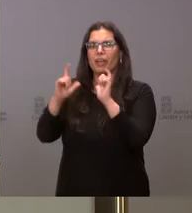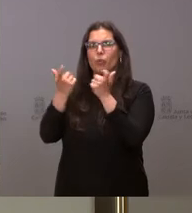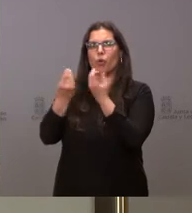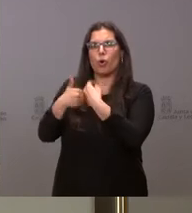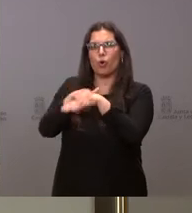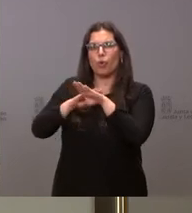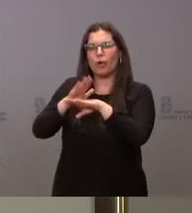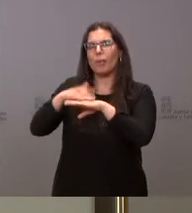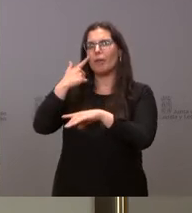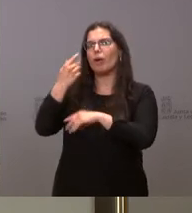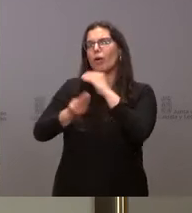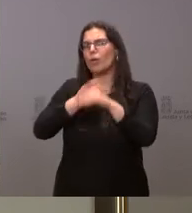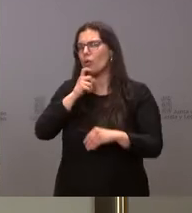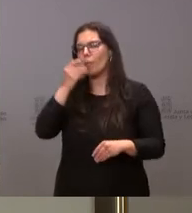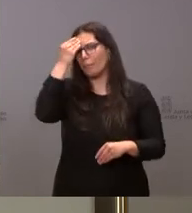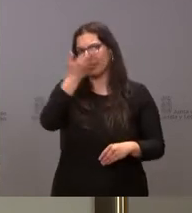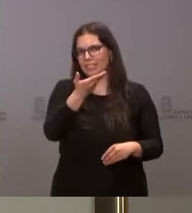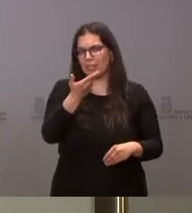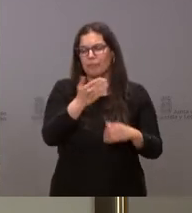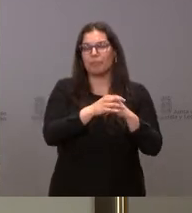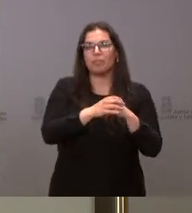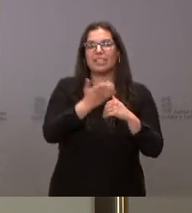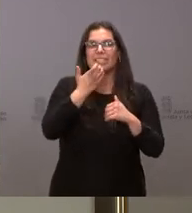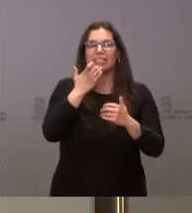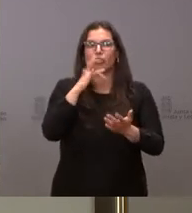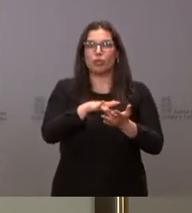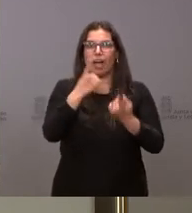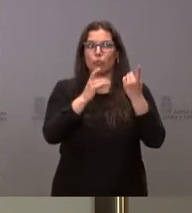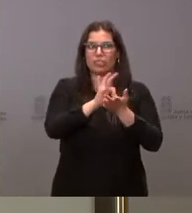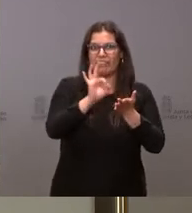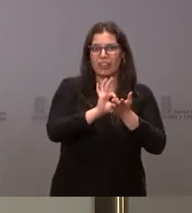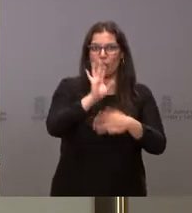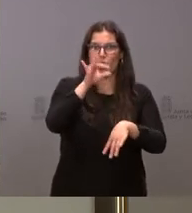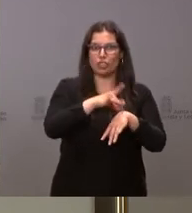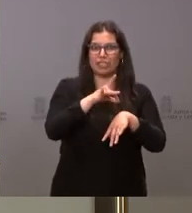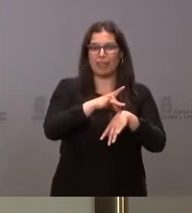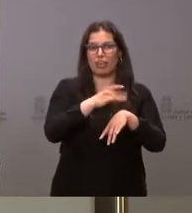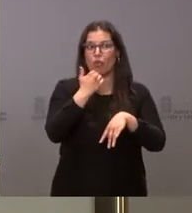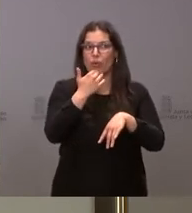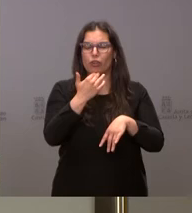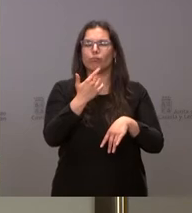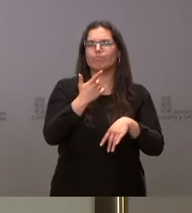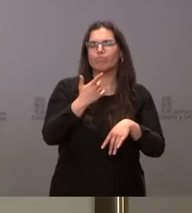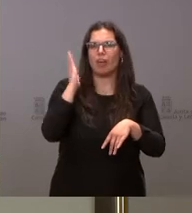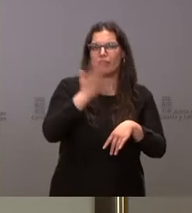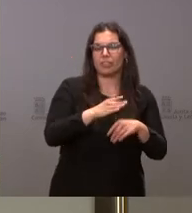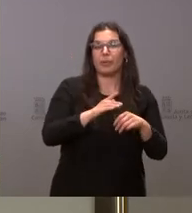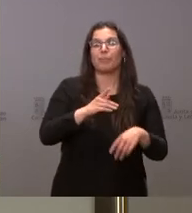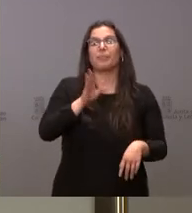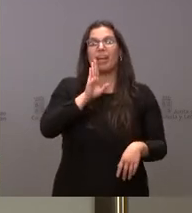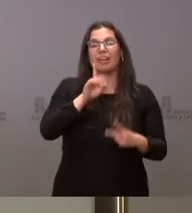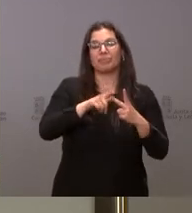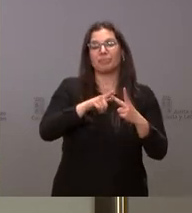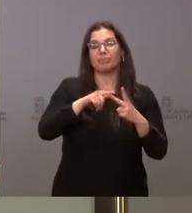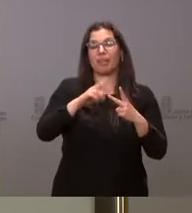ver cómo abordarlo, bueno, cómo se lo plantean y si está comprometiendo alguno de los servicios. Y sobre otra cuestión, para dejarlo claro, los cinco viceconsejeros que